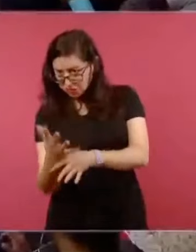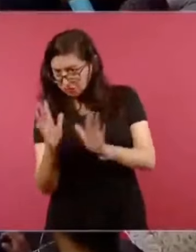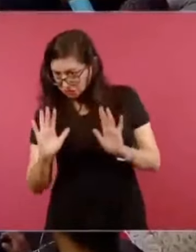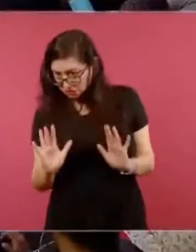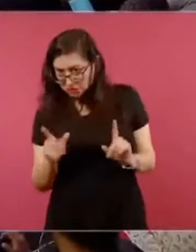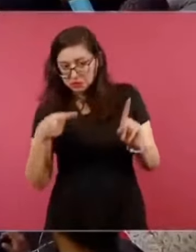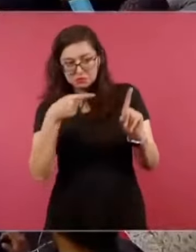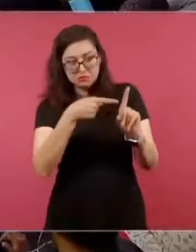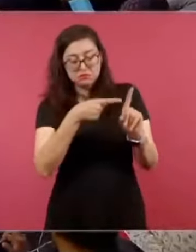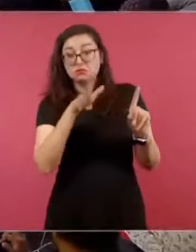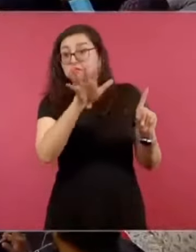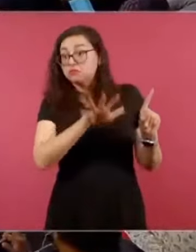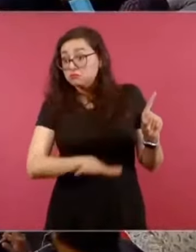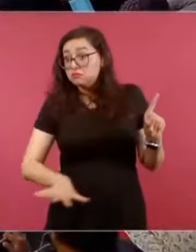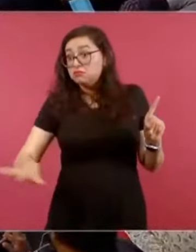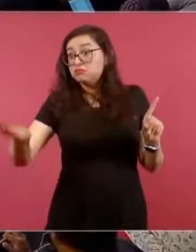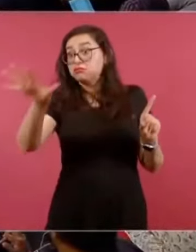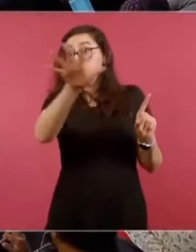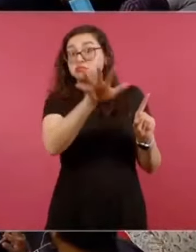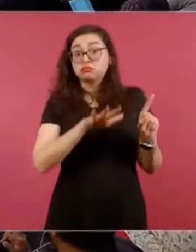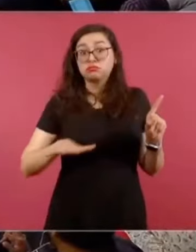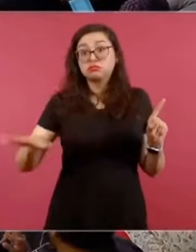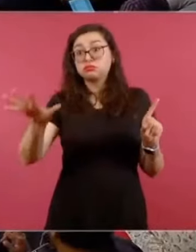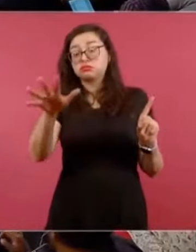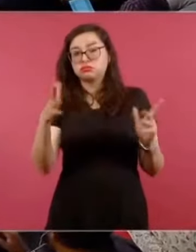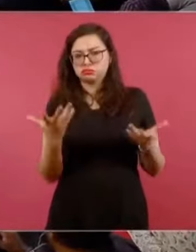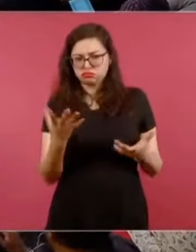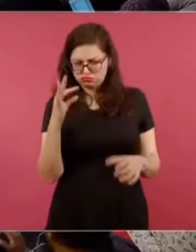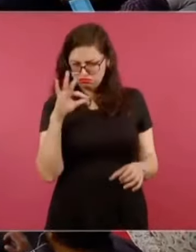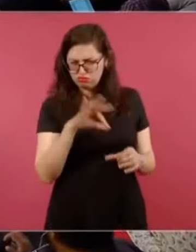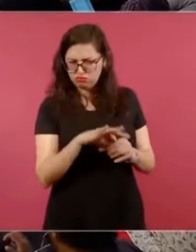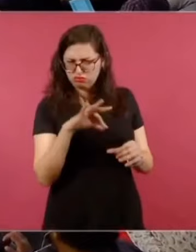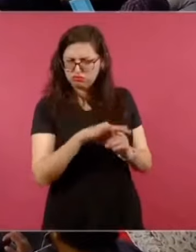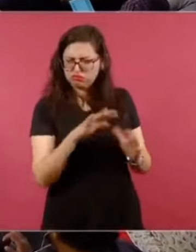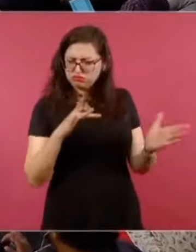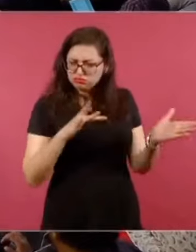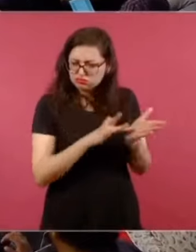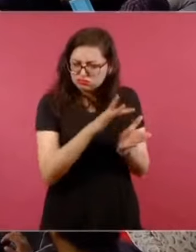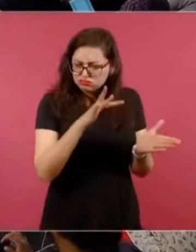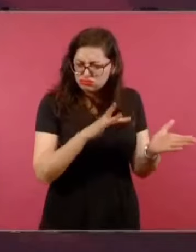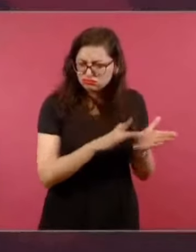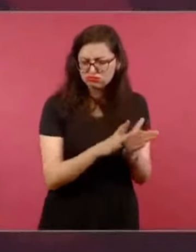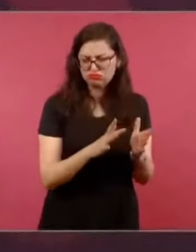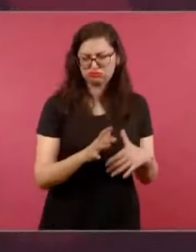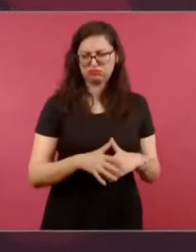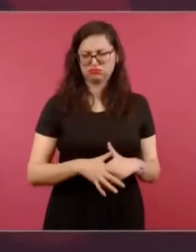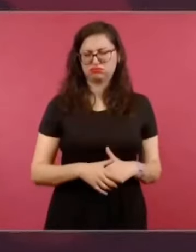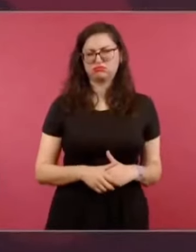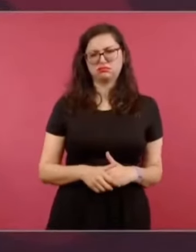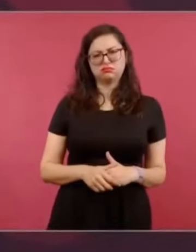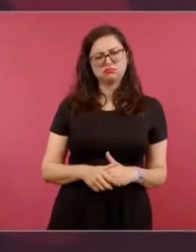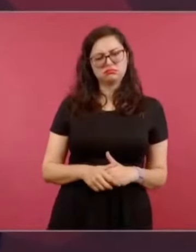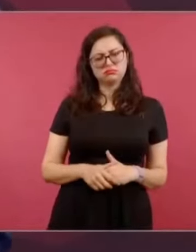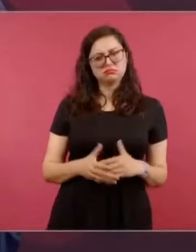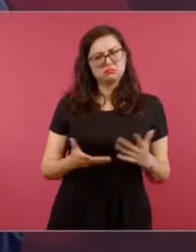Si la persona es corrupta, si la persona es